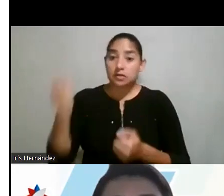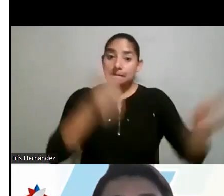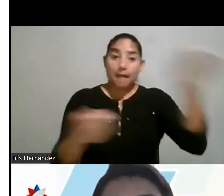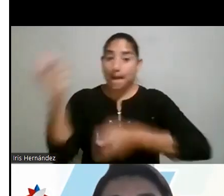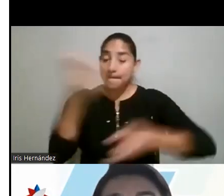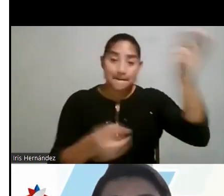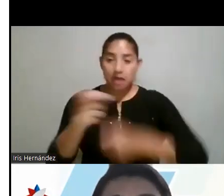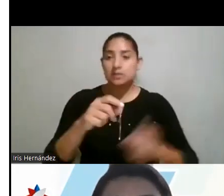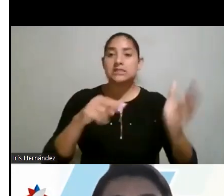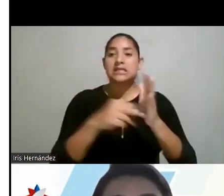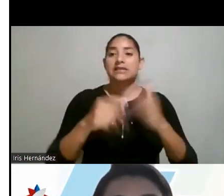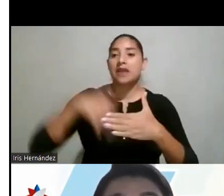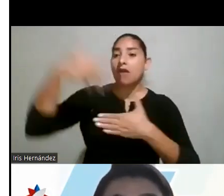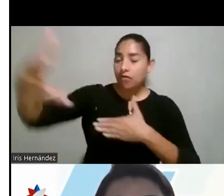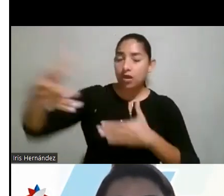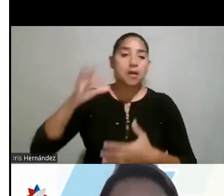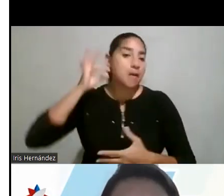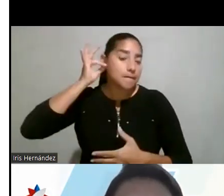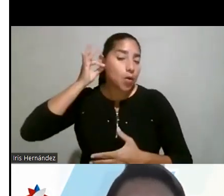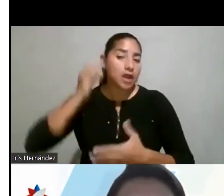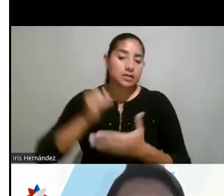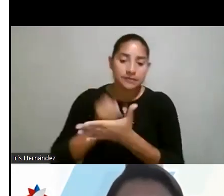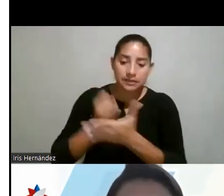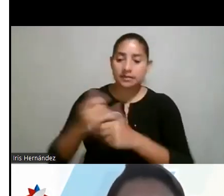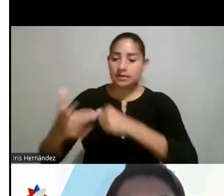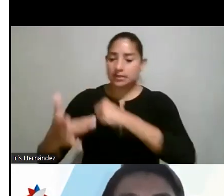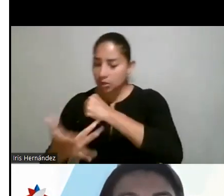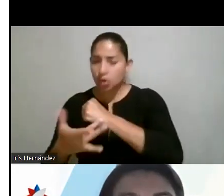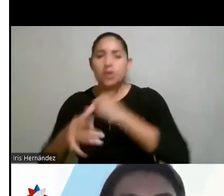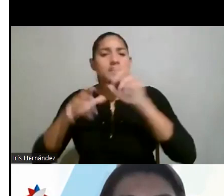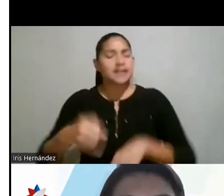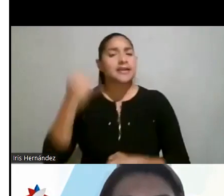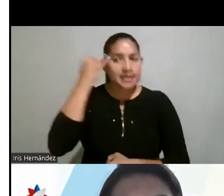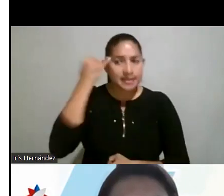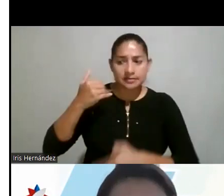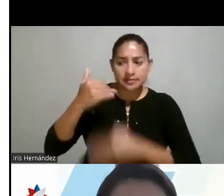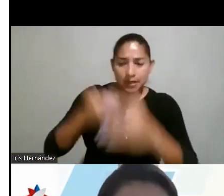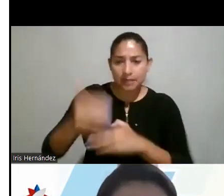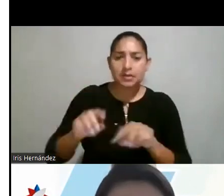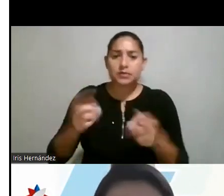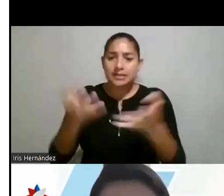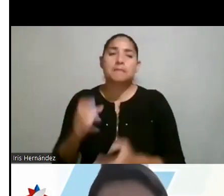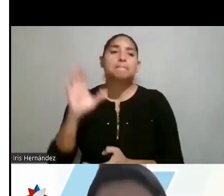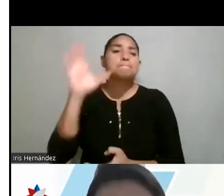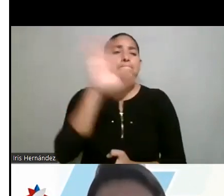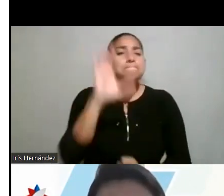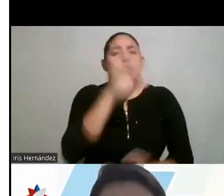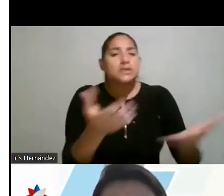sea, hay mujeres afuera, científicas, ingenieras, tecnólogas que tienen ideas de emprendimientos y que están buscando